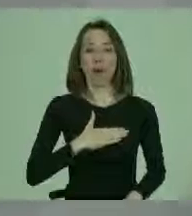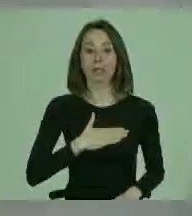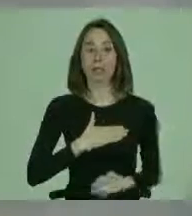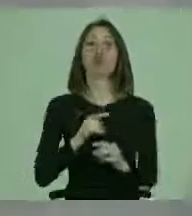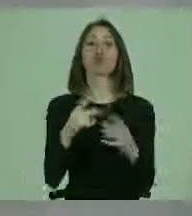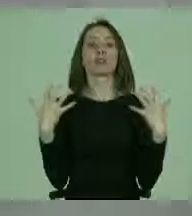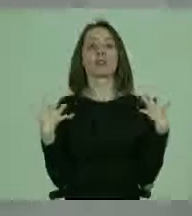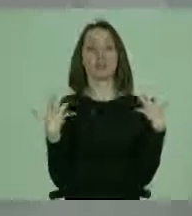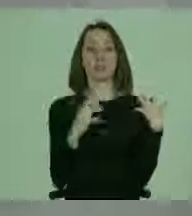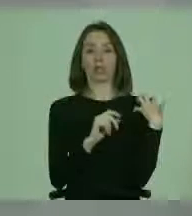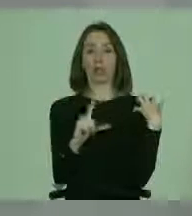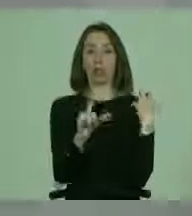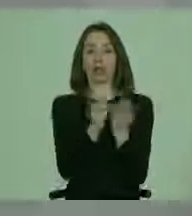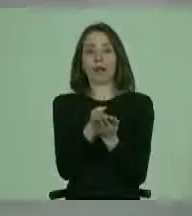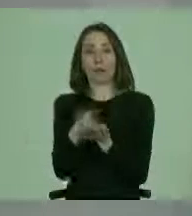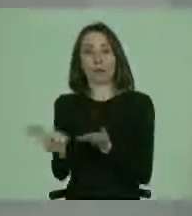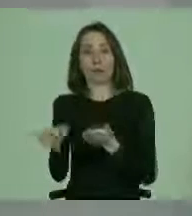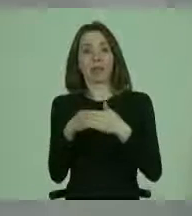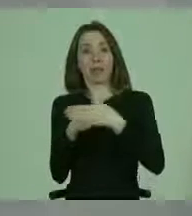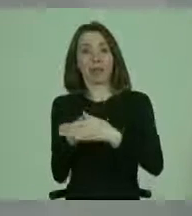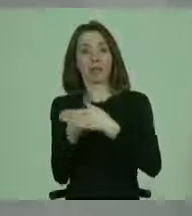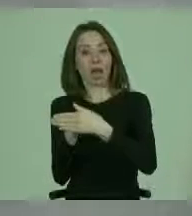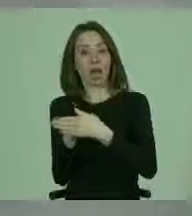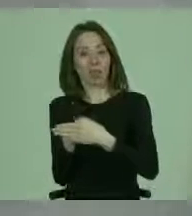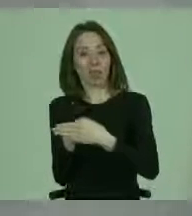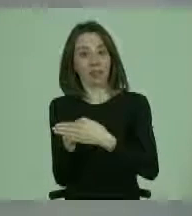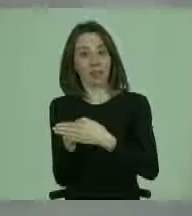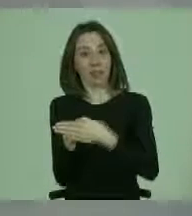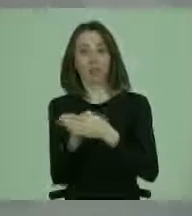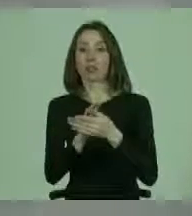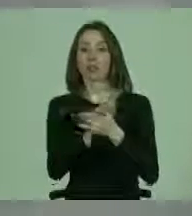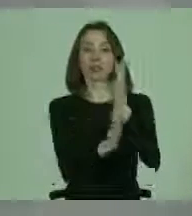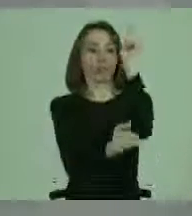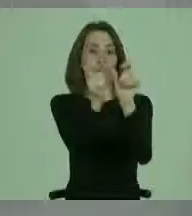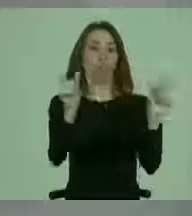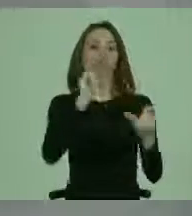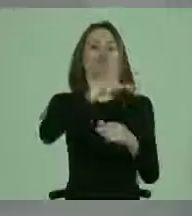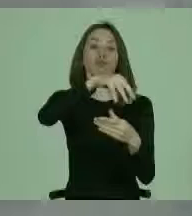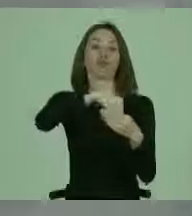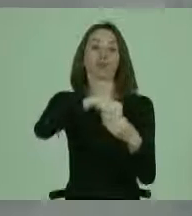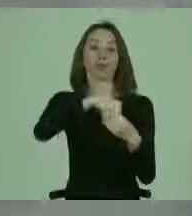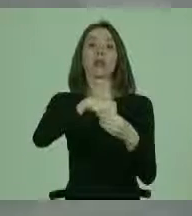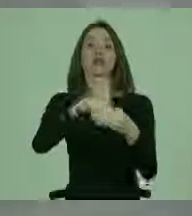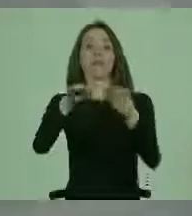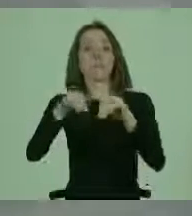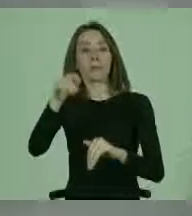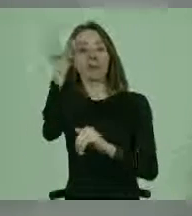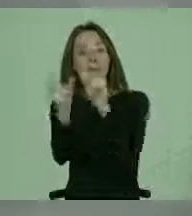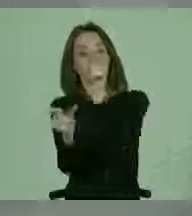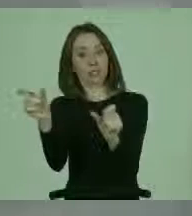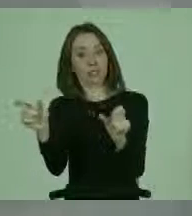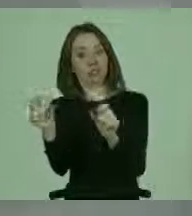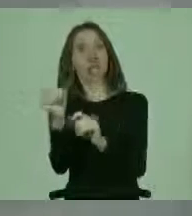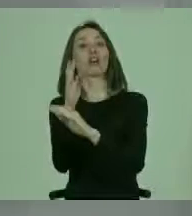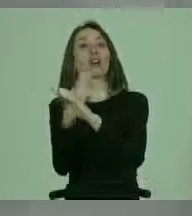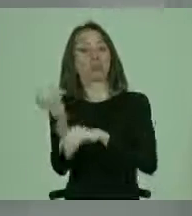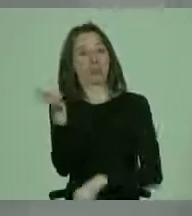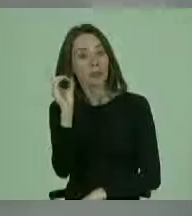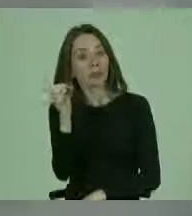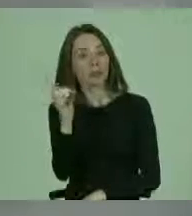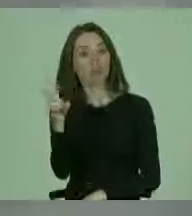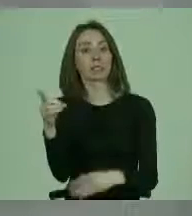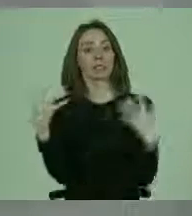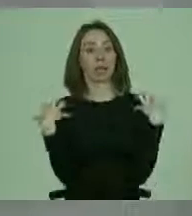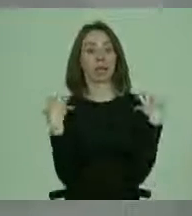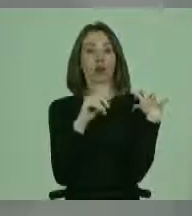un rol de eliminación de barreras en la cual no escapa nadie, ni siquiera las mismas personas con discapacidad, con su